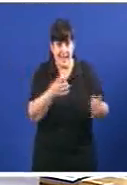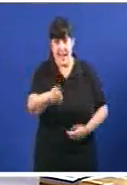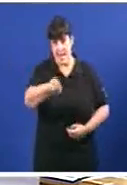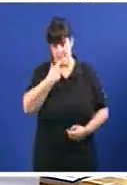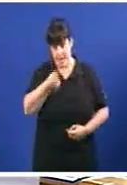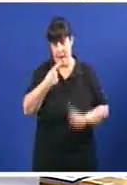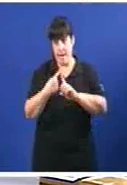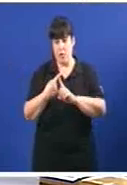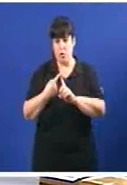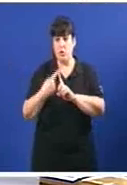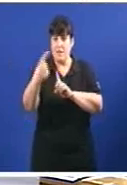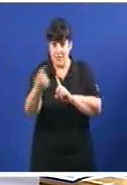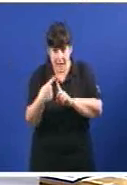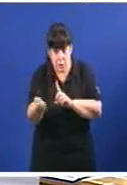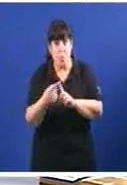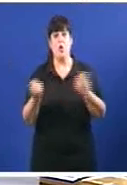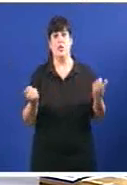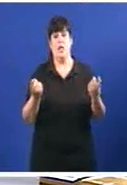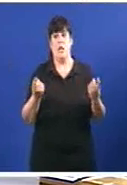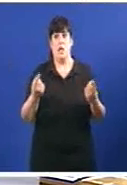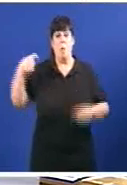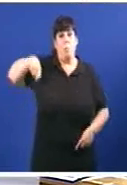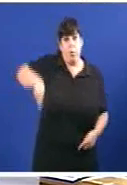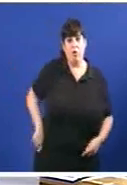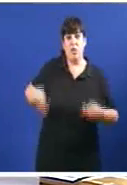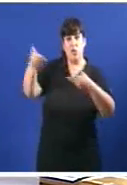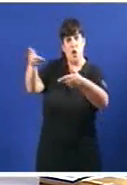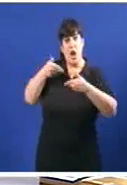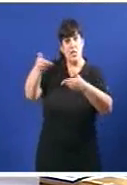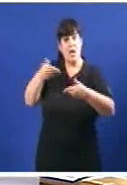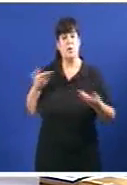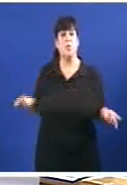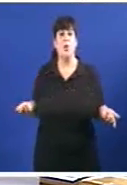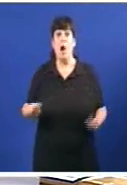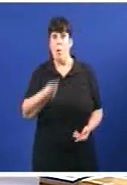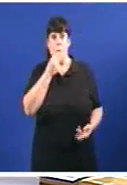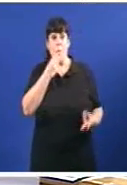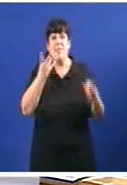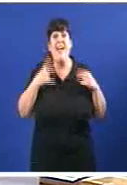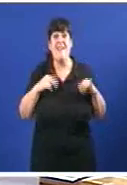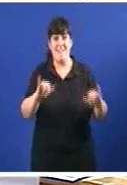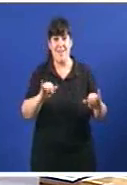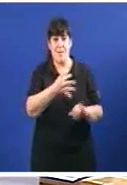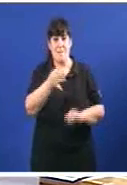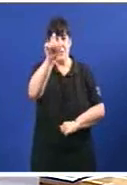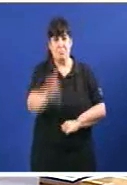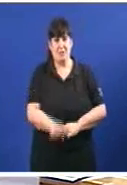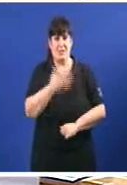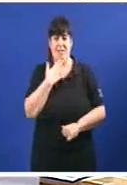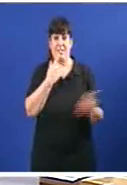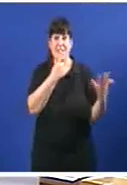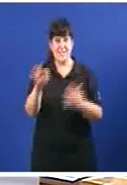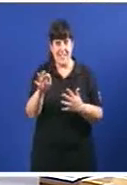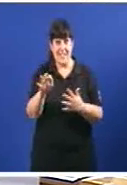para a xuda de profesionais que non tiña incluso para comer, pero que tiña esta persoa a 60 anos e día de máis que esta persoa